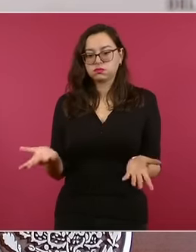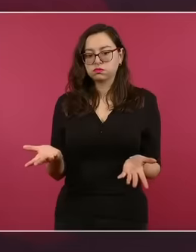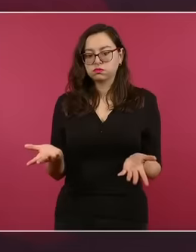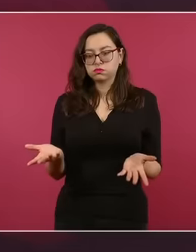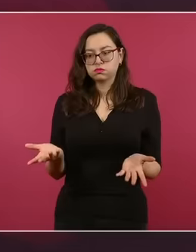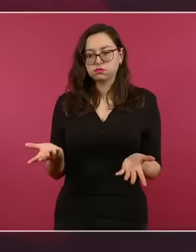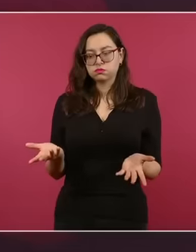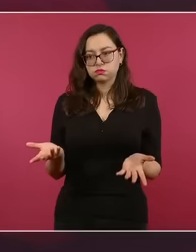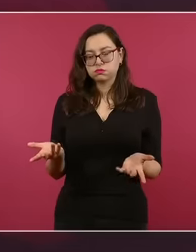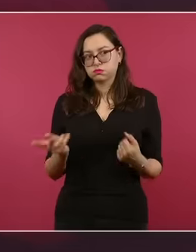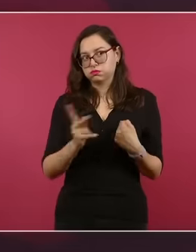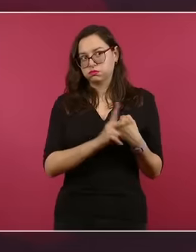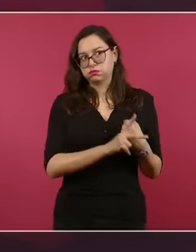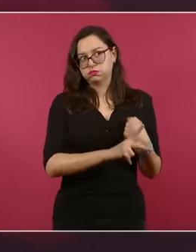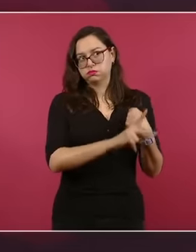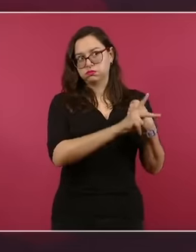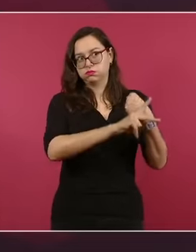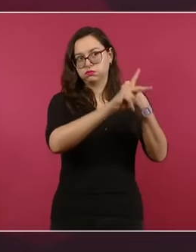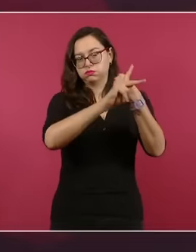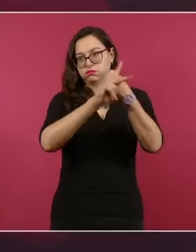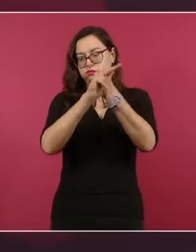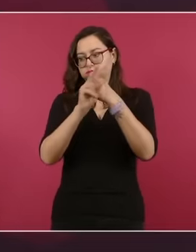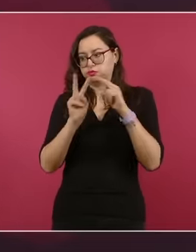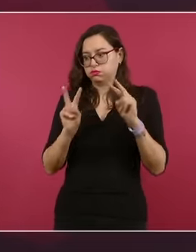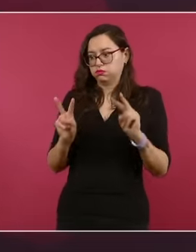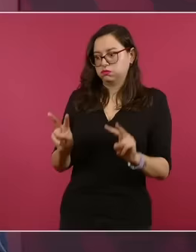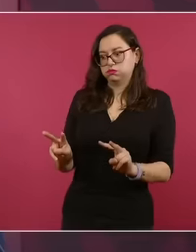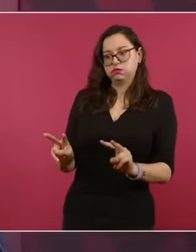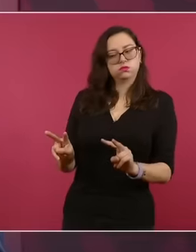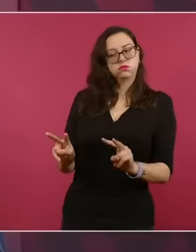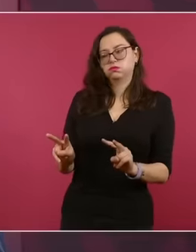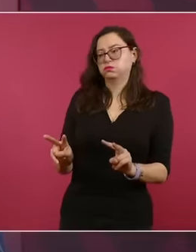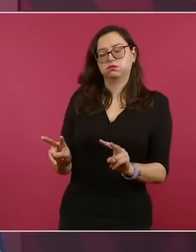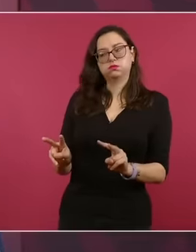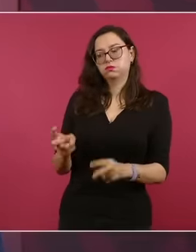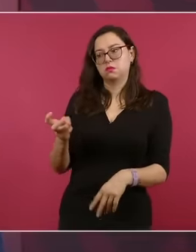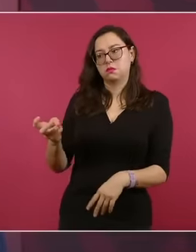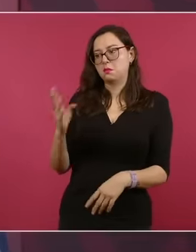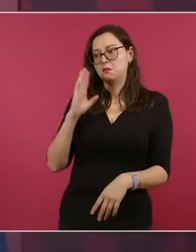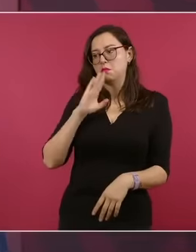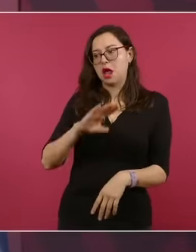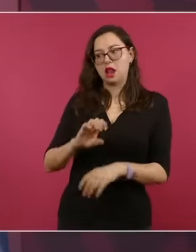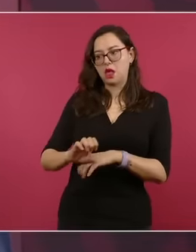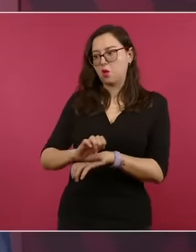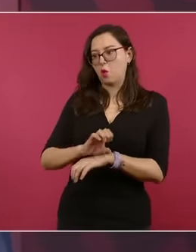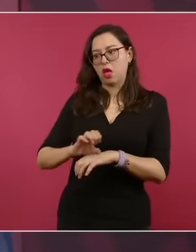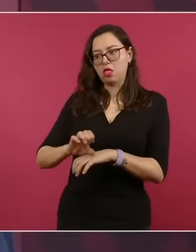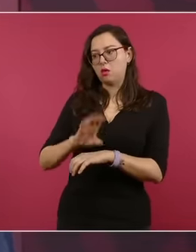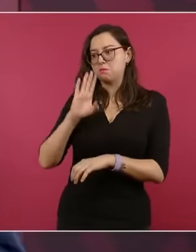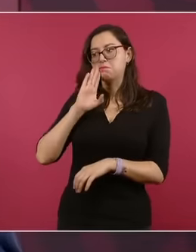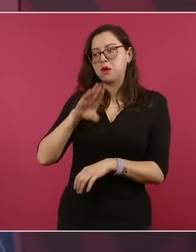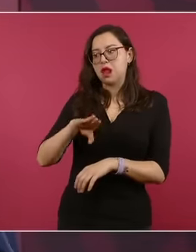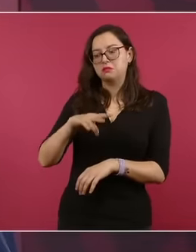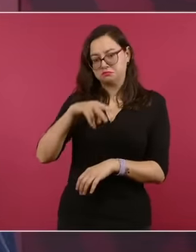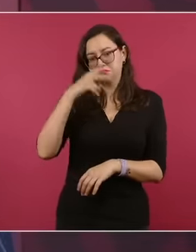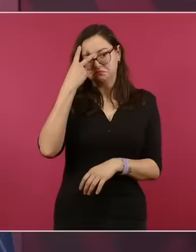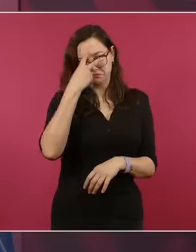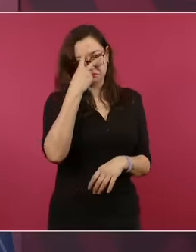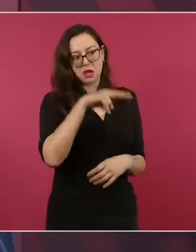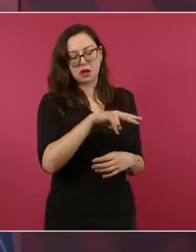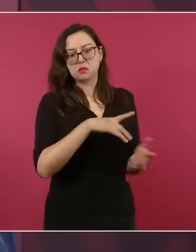todos los países están apoyando a México. y es